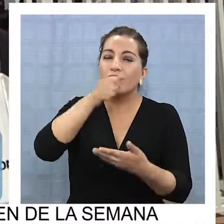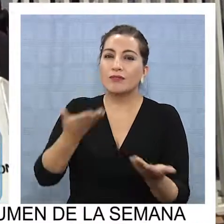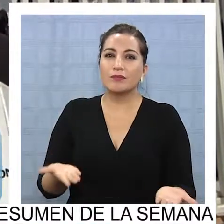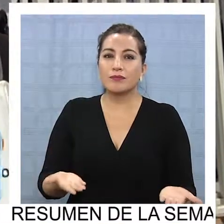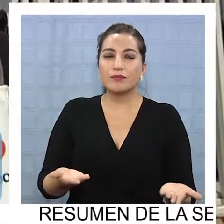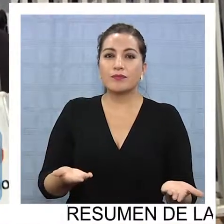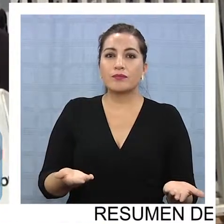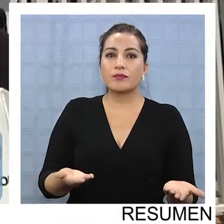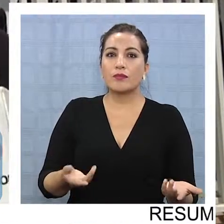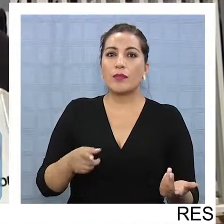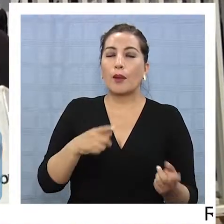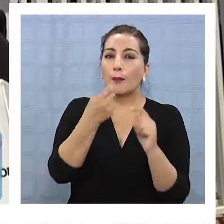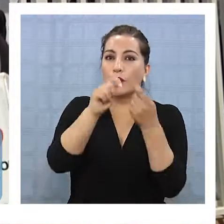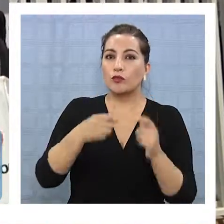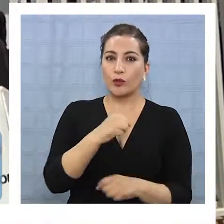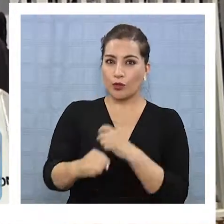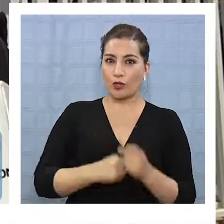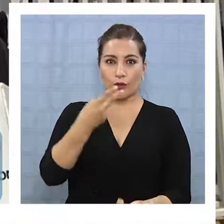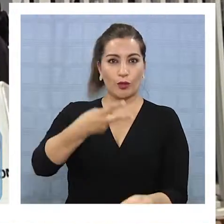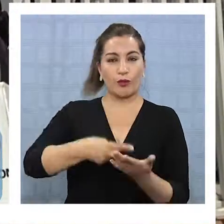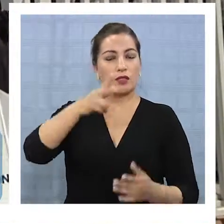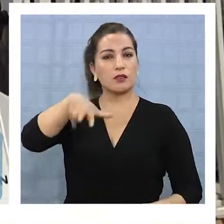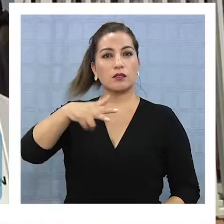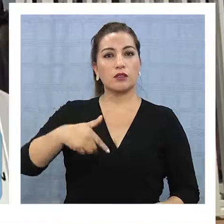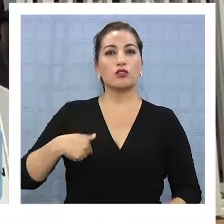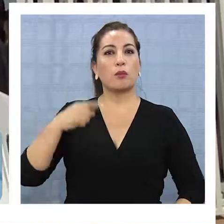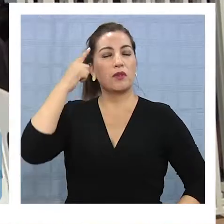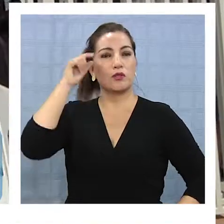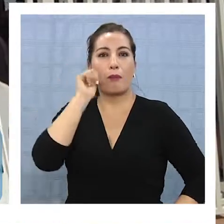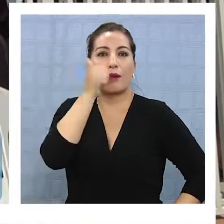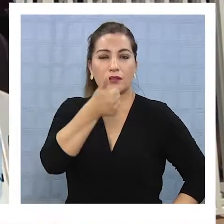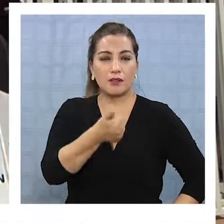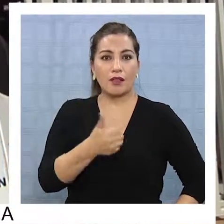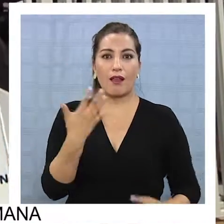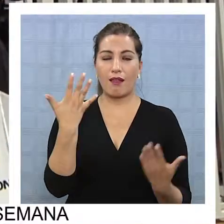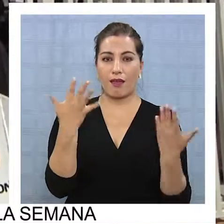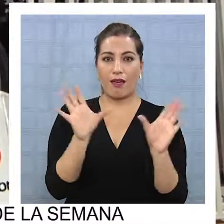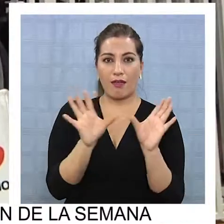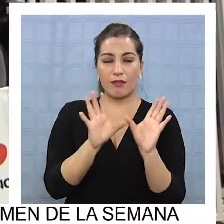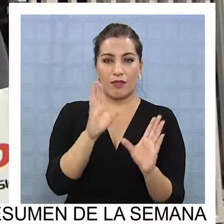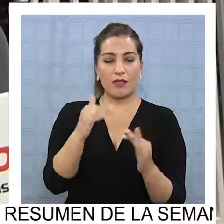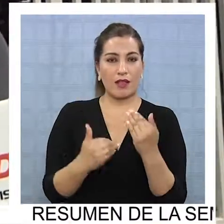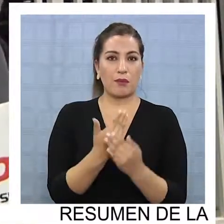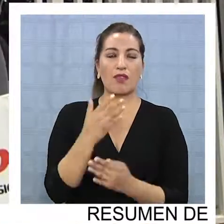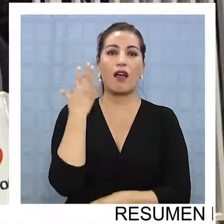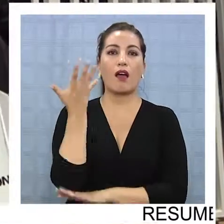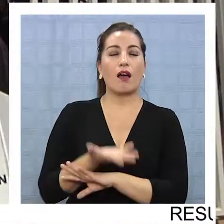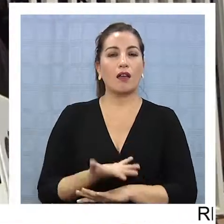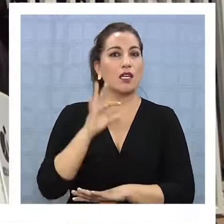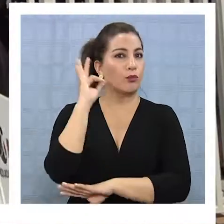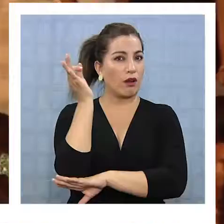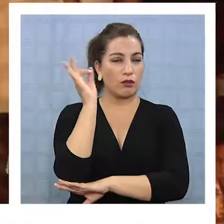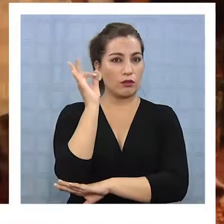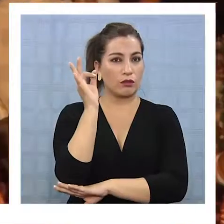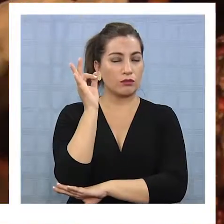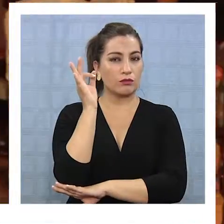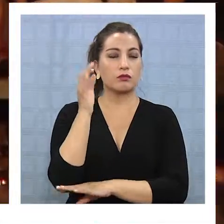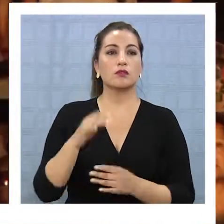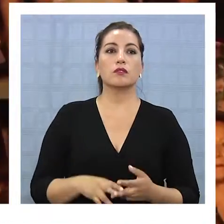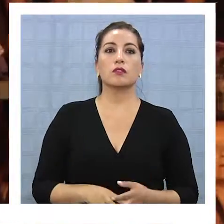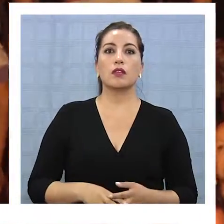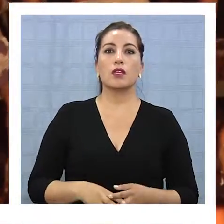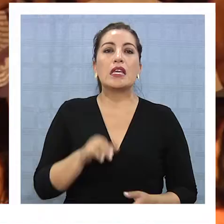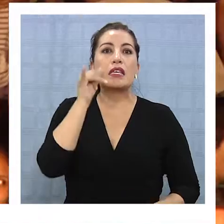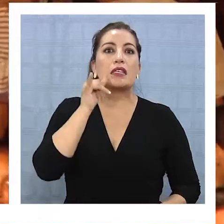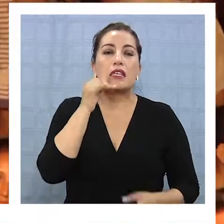ver ya el presupuesto 2018 y ver yo creo que ya mañana nosotros, a las 10 de la mañana, tenemos una reunión para ver todos los temas sobre esto. ¿Cuánto